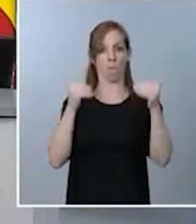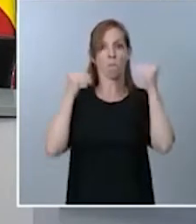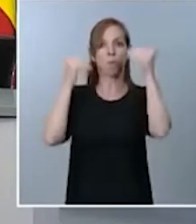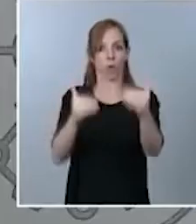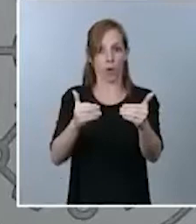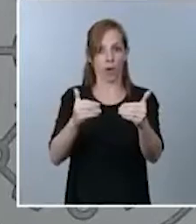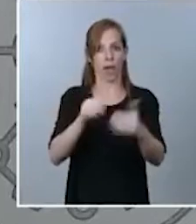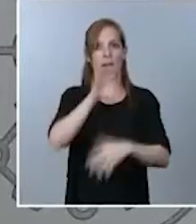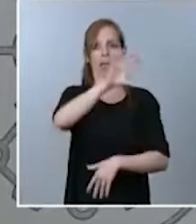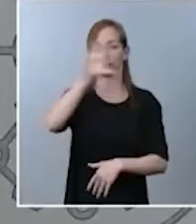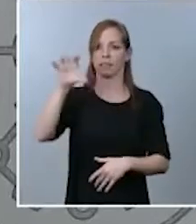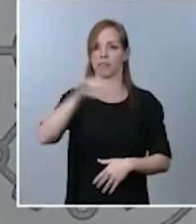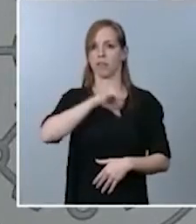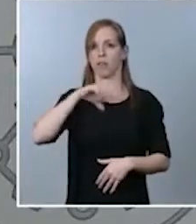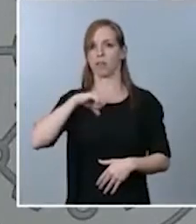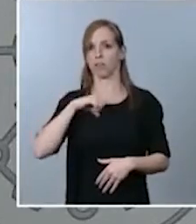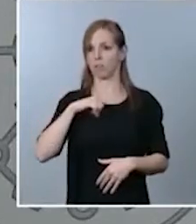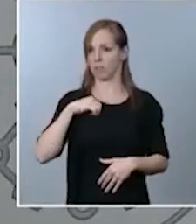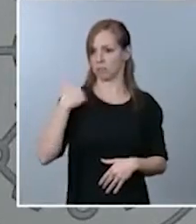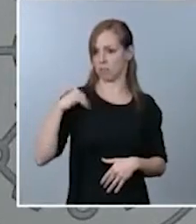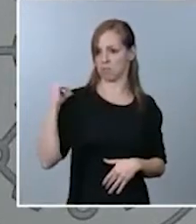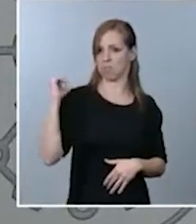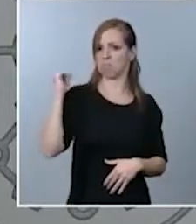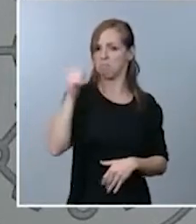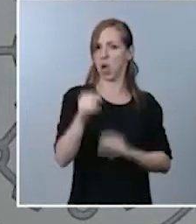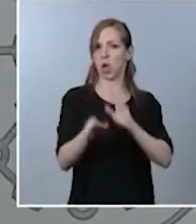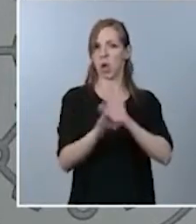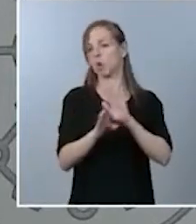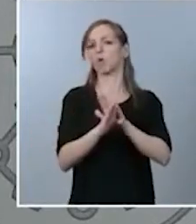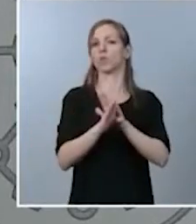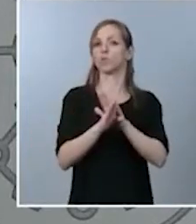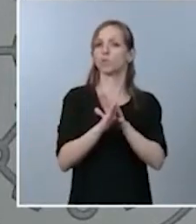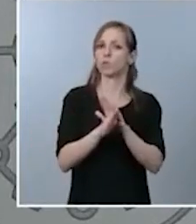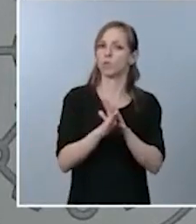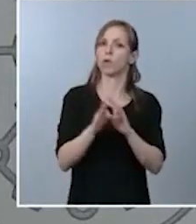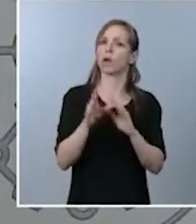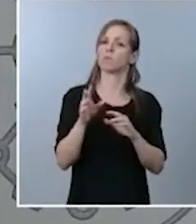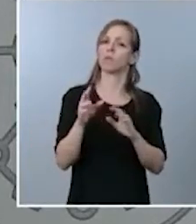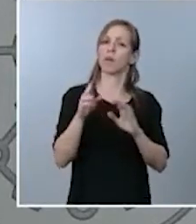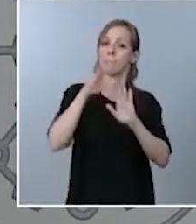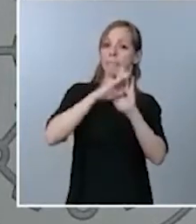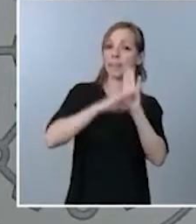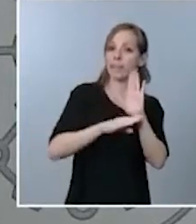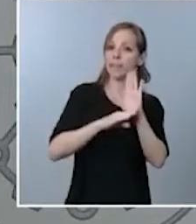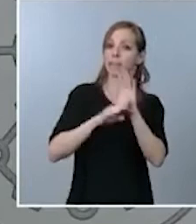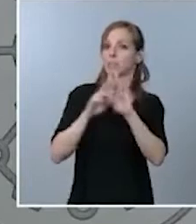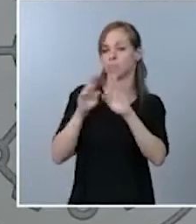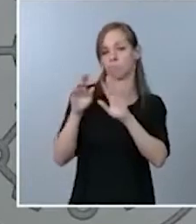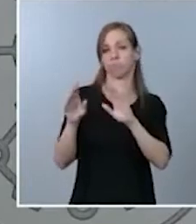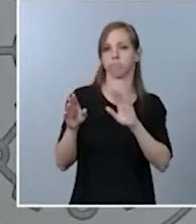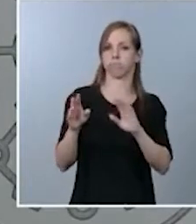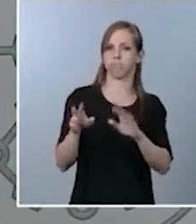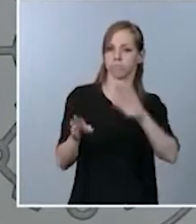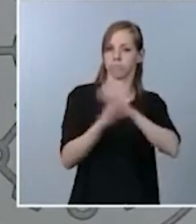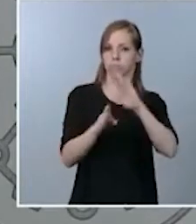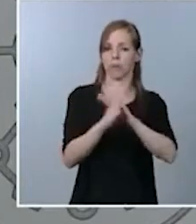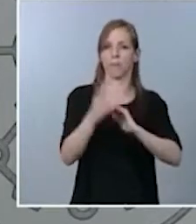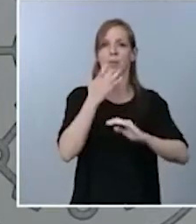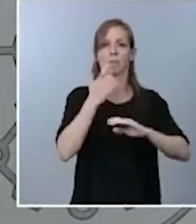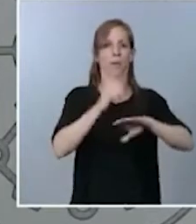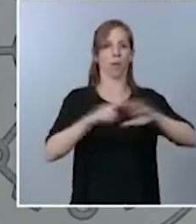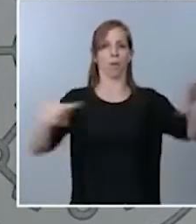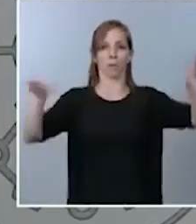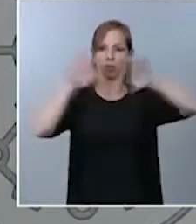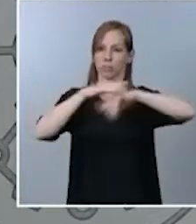llevan adoptando, y lo siguen haciendo, renovando diferentes medidas, como las restricciones nocturnas a la movilidad para